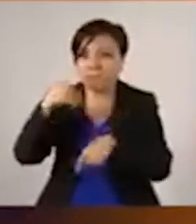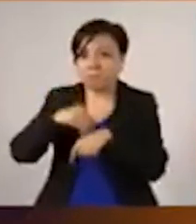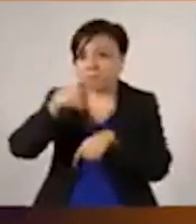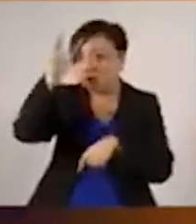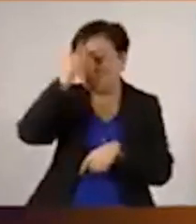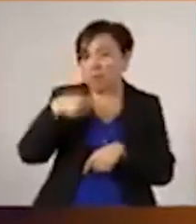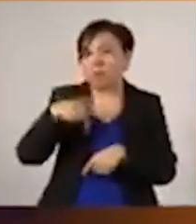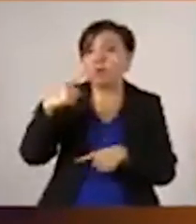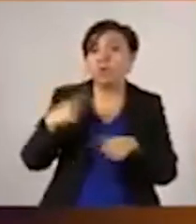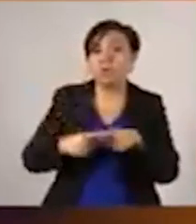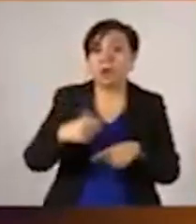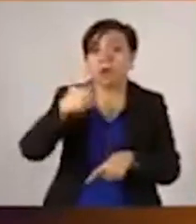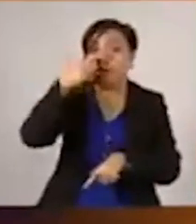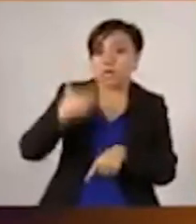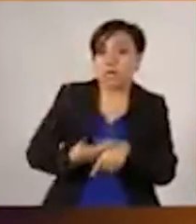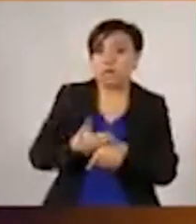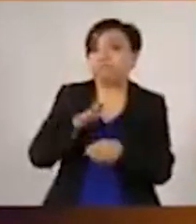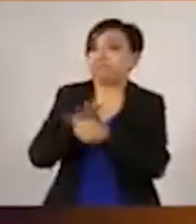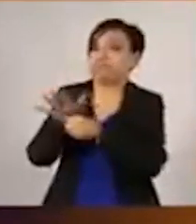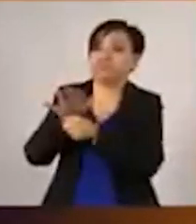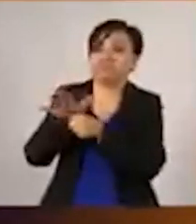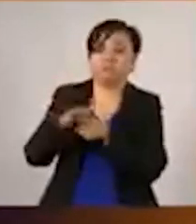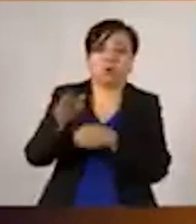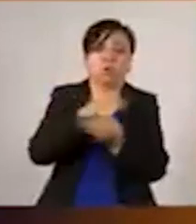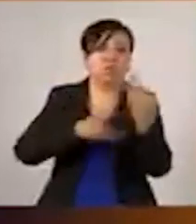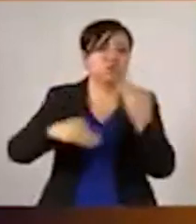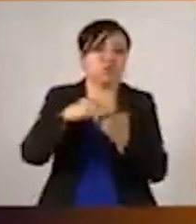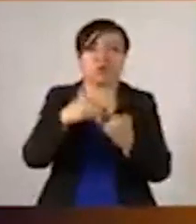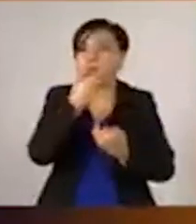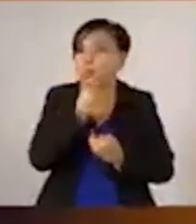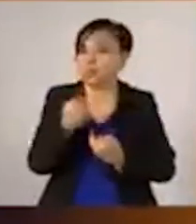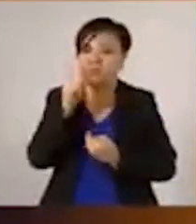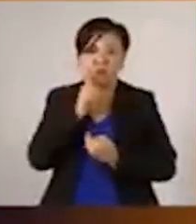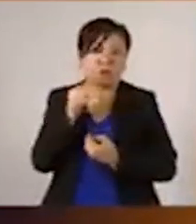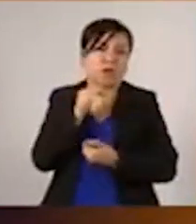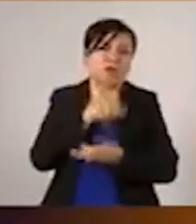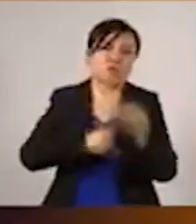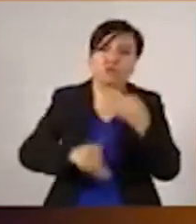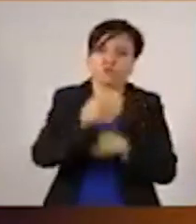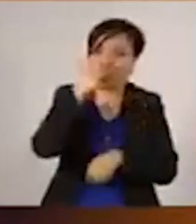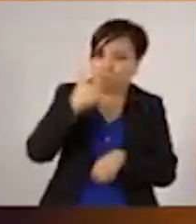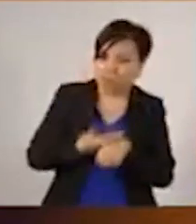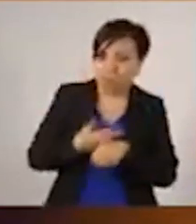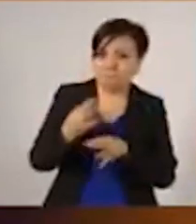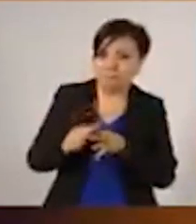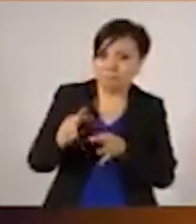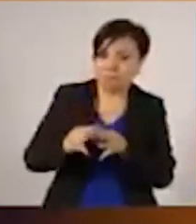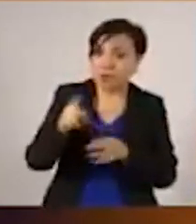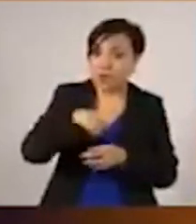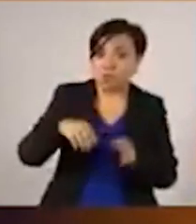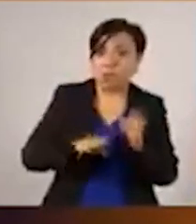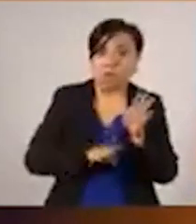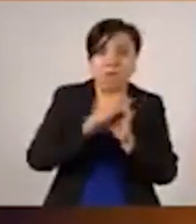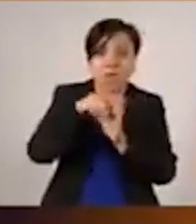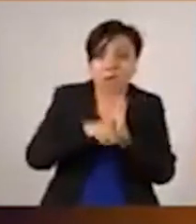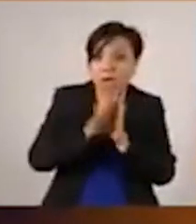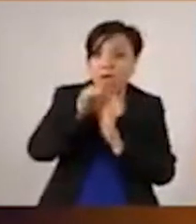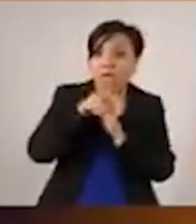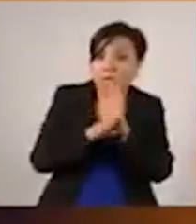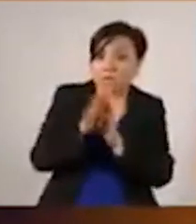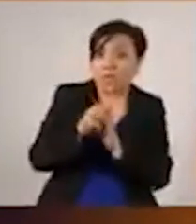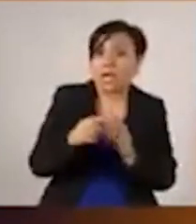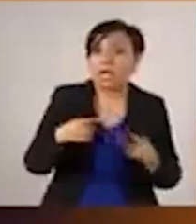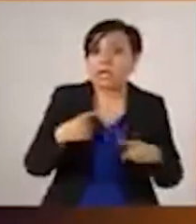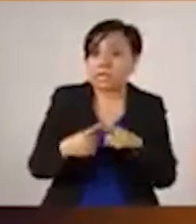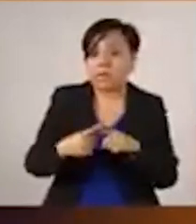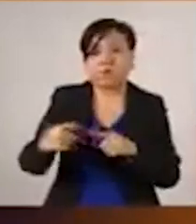es de todas y cada uno de los ciudadanos y ciudadanos de este país y que de cómo nos vaya, porque no nos ha terminado de ir, somos